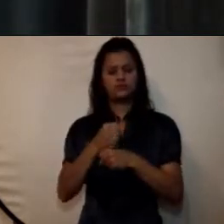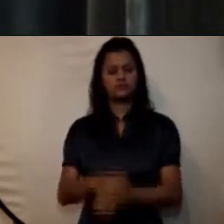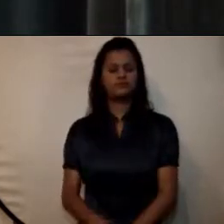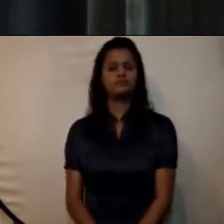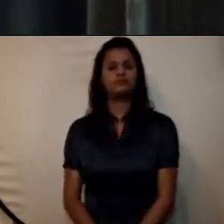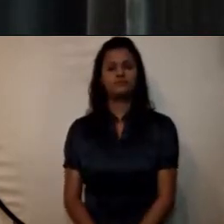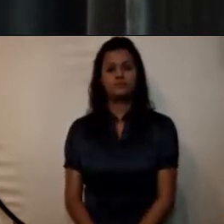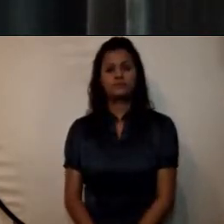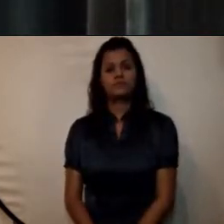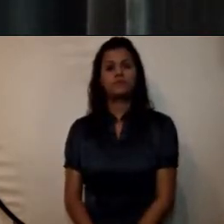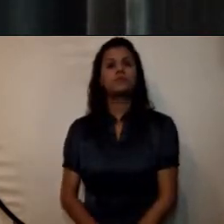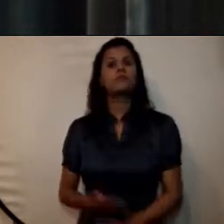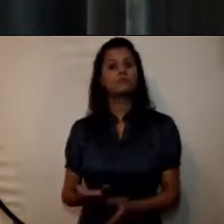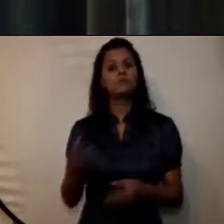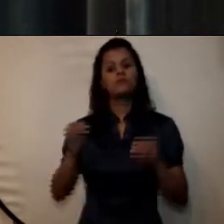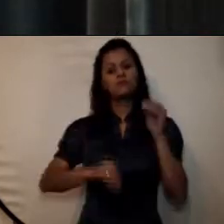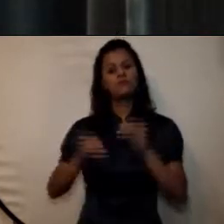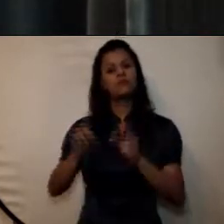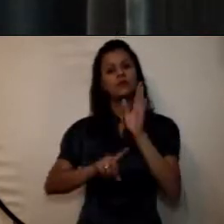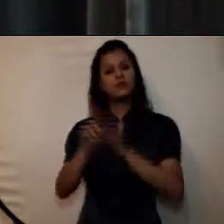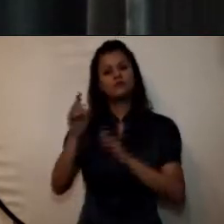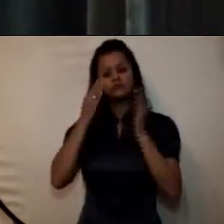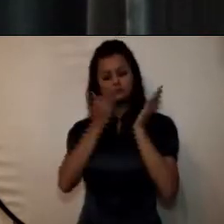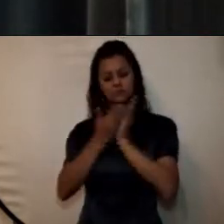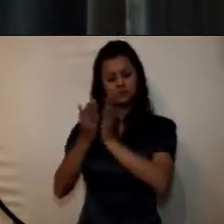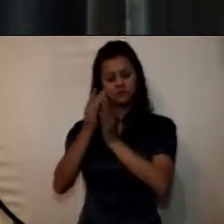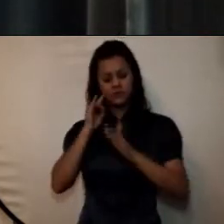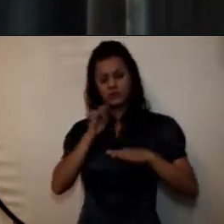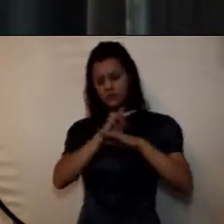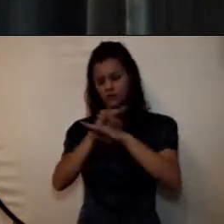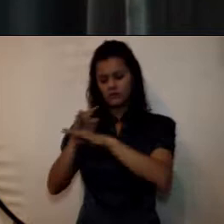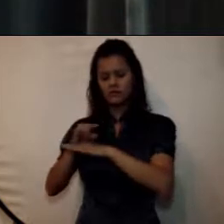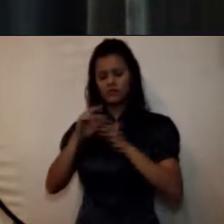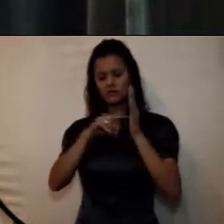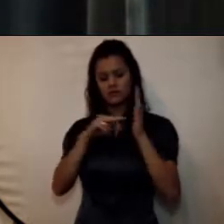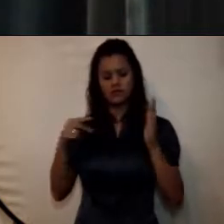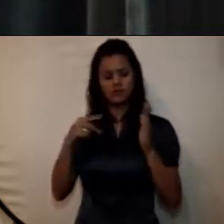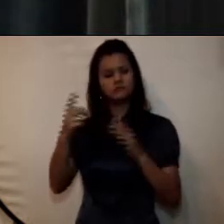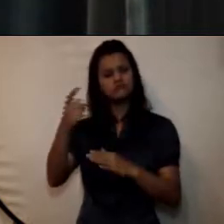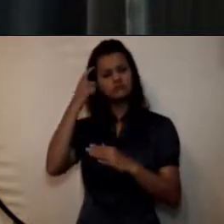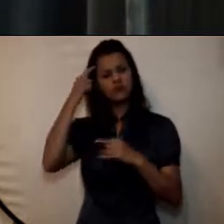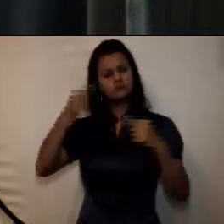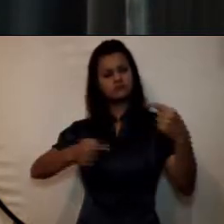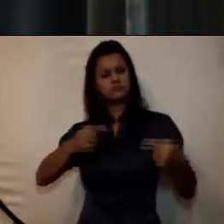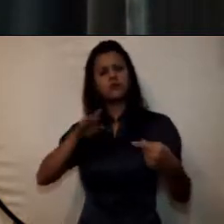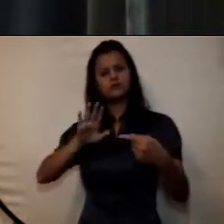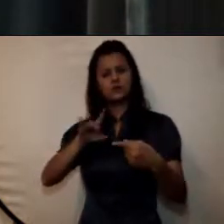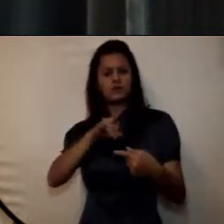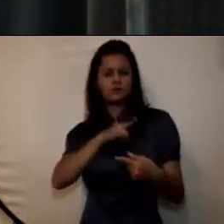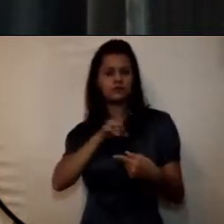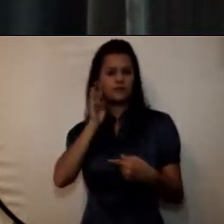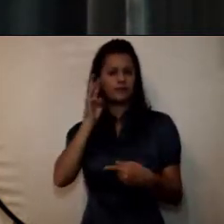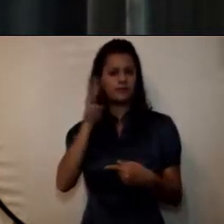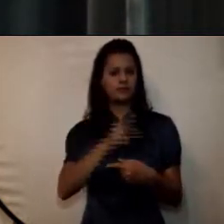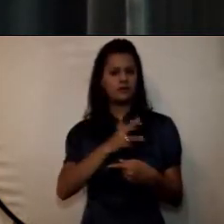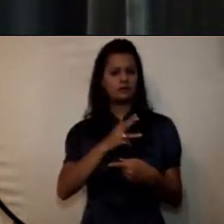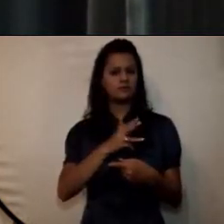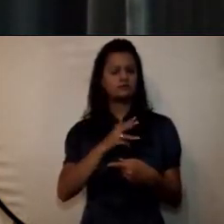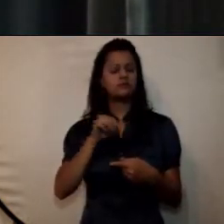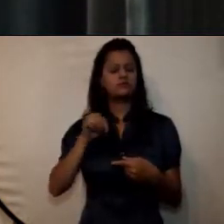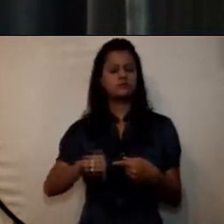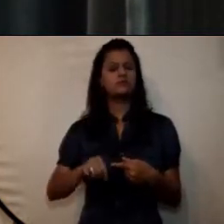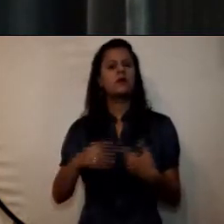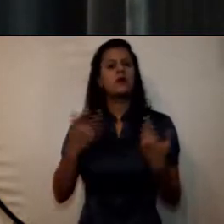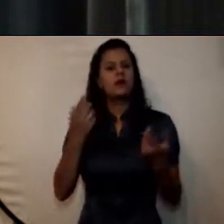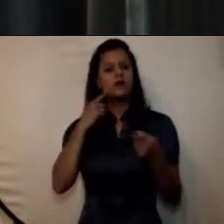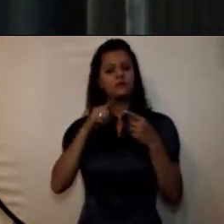desarrollo de estudios de vigilancia tecnológica e inteligencia competitiva para la universidad militar nueva granada en el sentido de